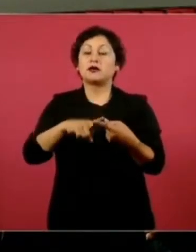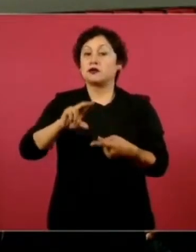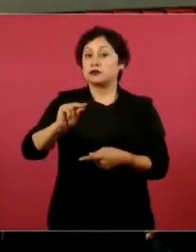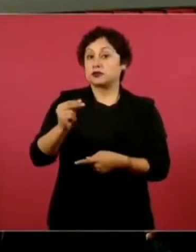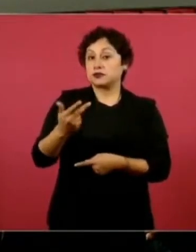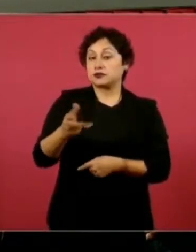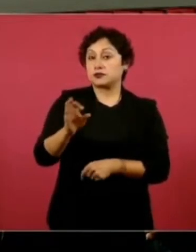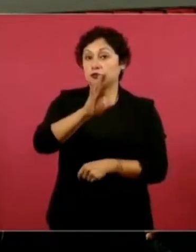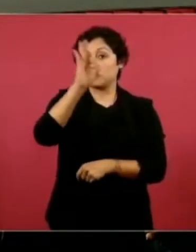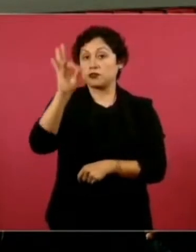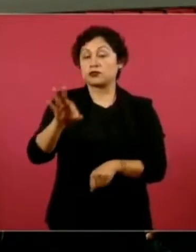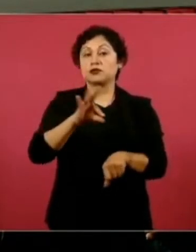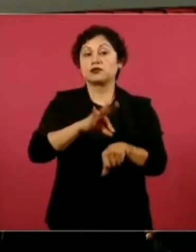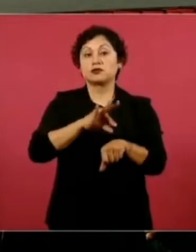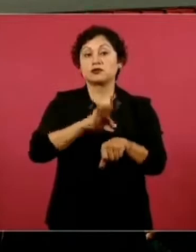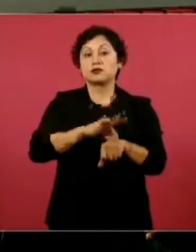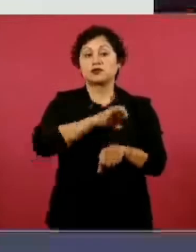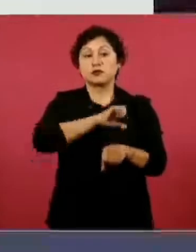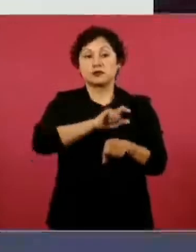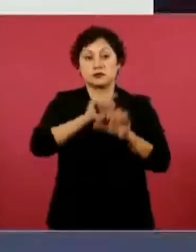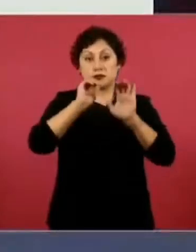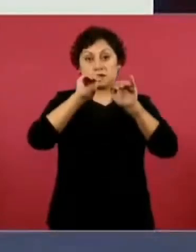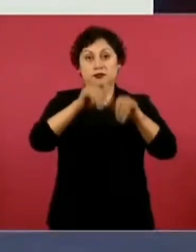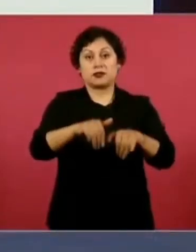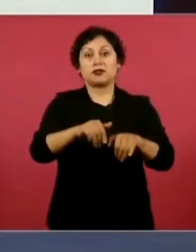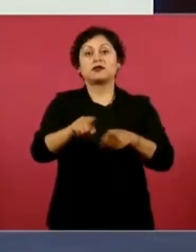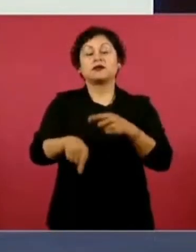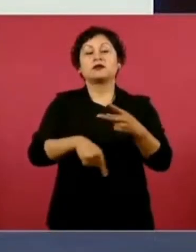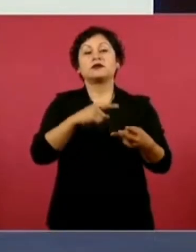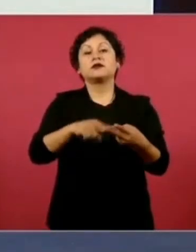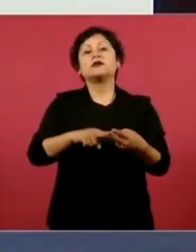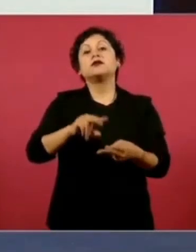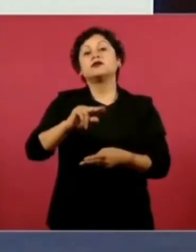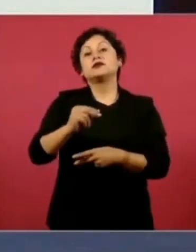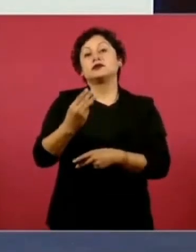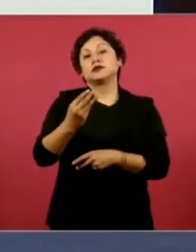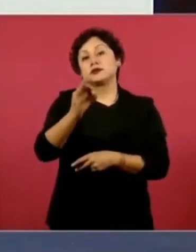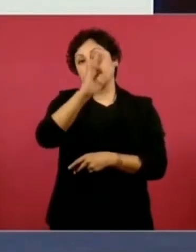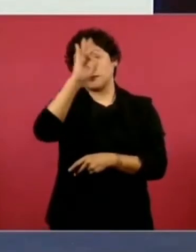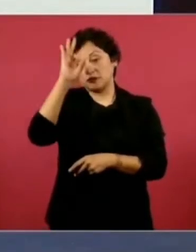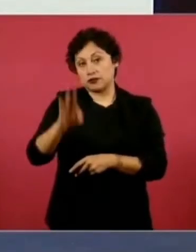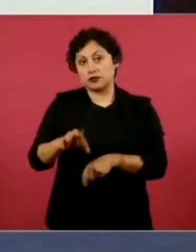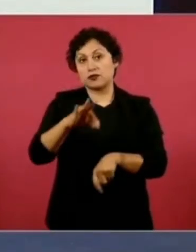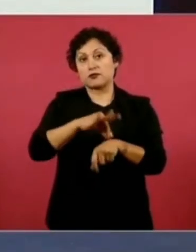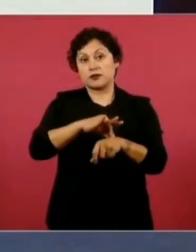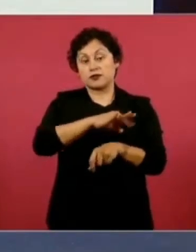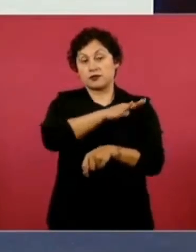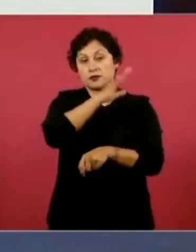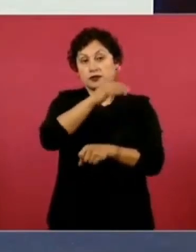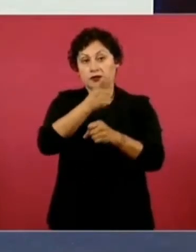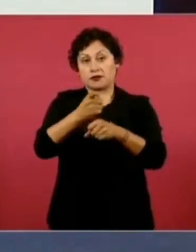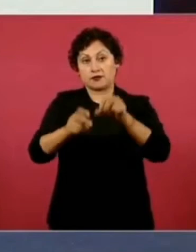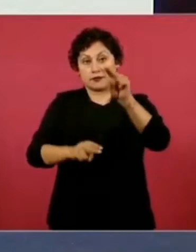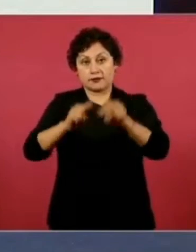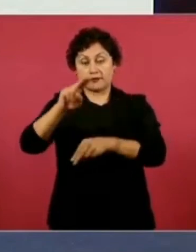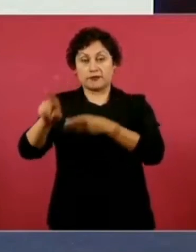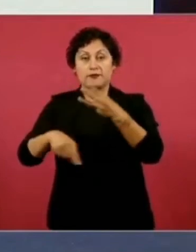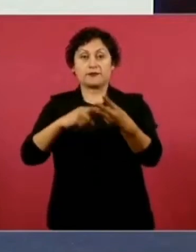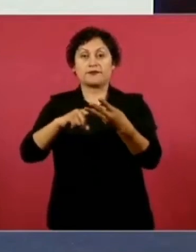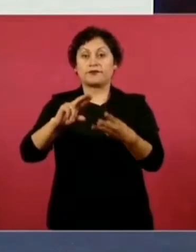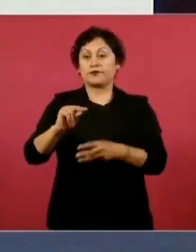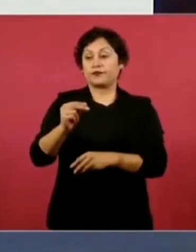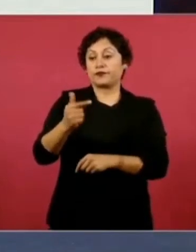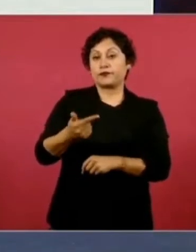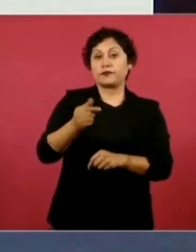contratación de médicos especialistas, 83 por ciento de contratación de médicos generales en el primer nivel de atención y 87